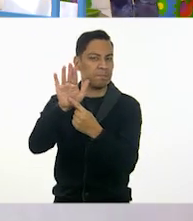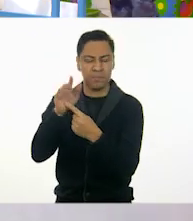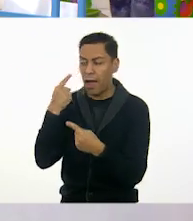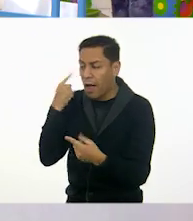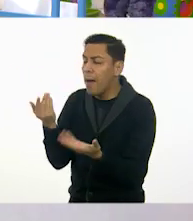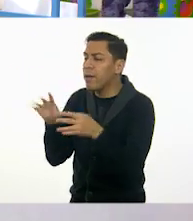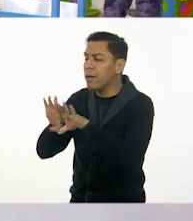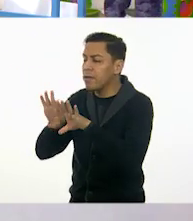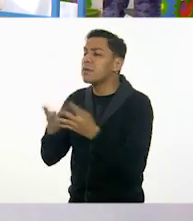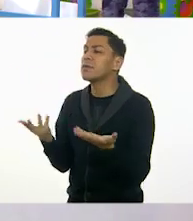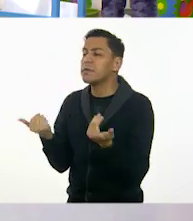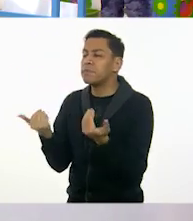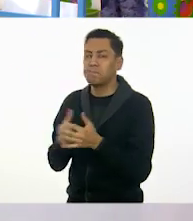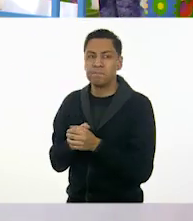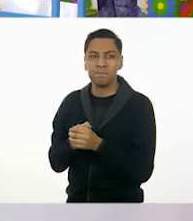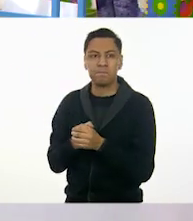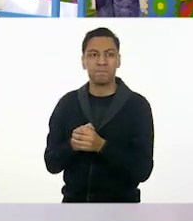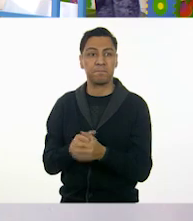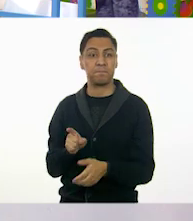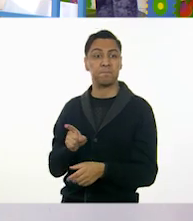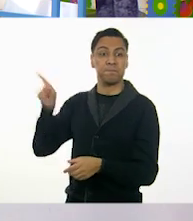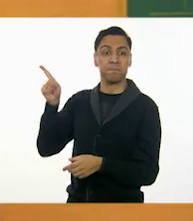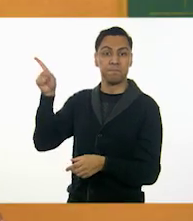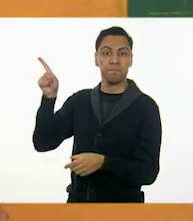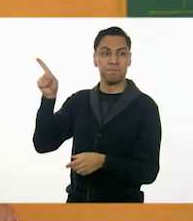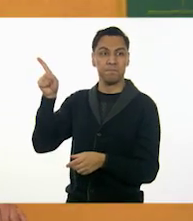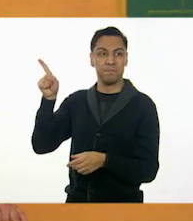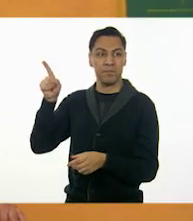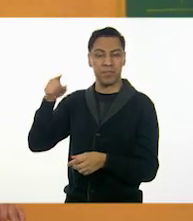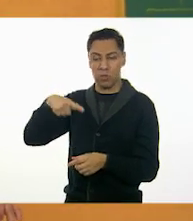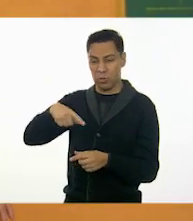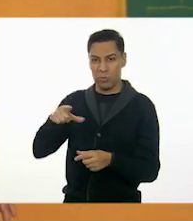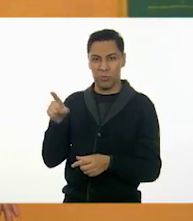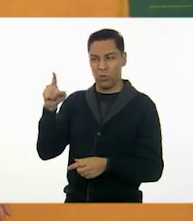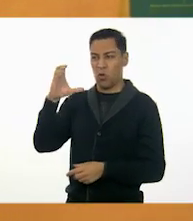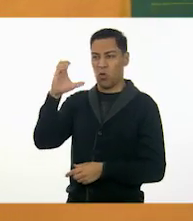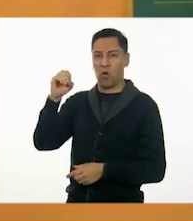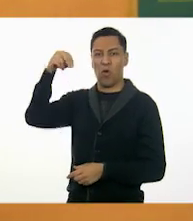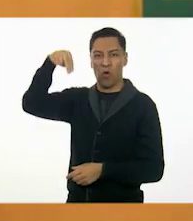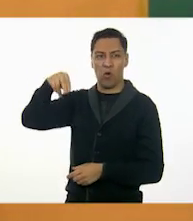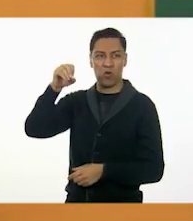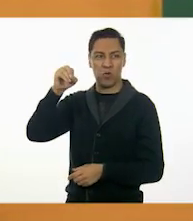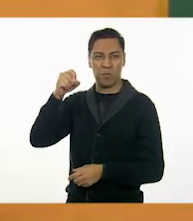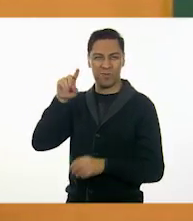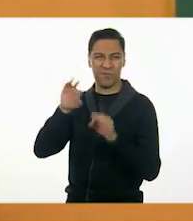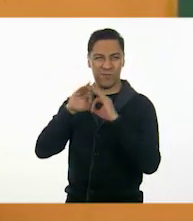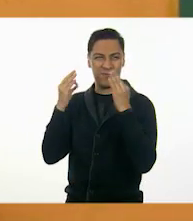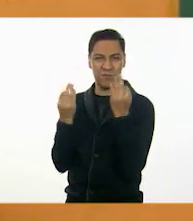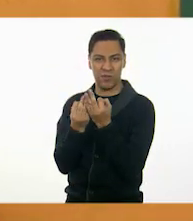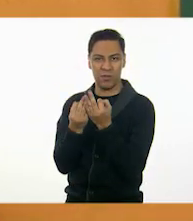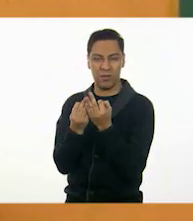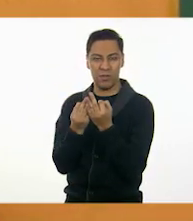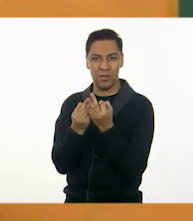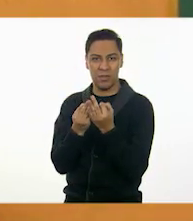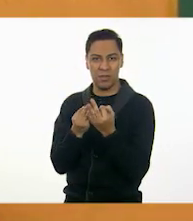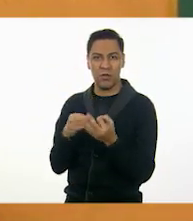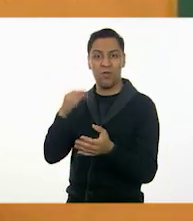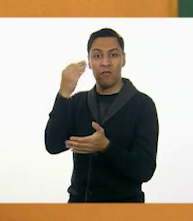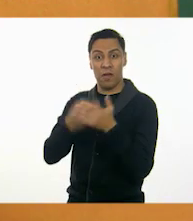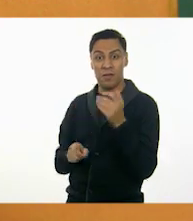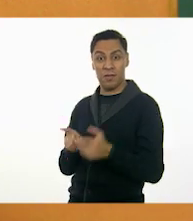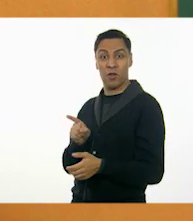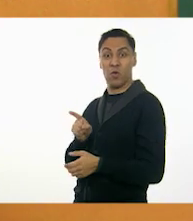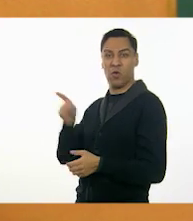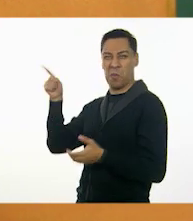Muéstranos. Estos. Son unos conos. Unos conos. Cono, cono, cono y un globo.